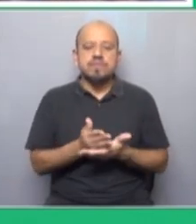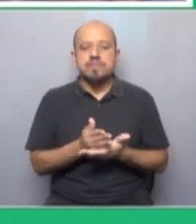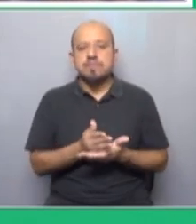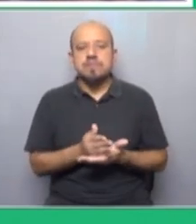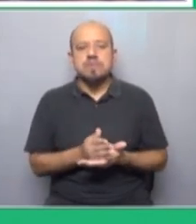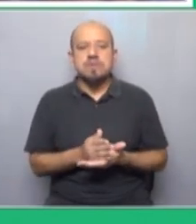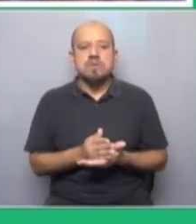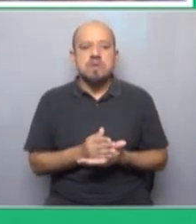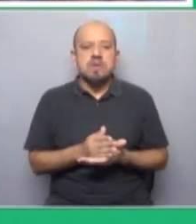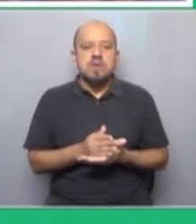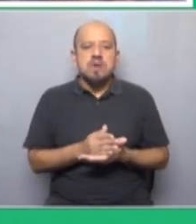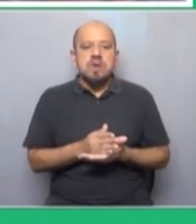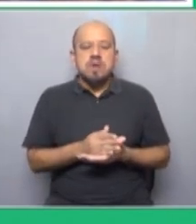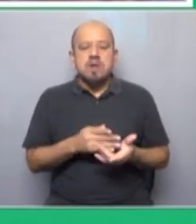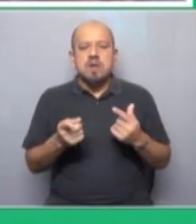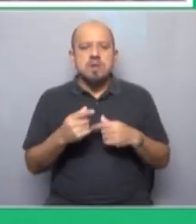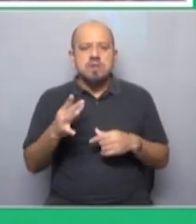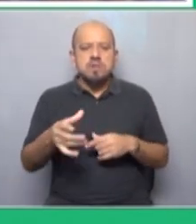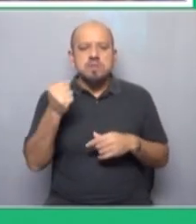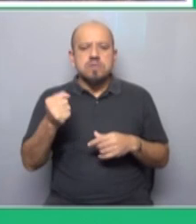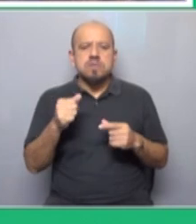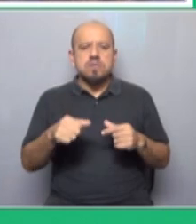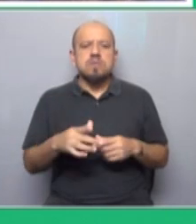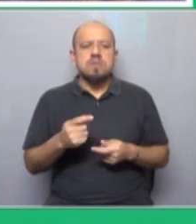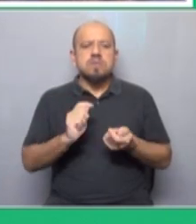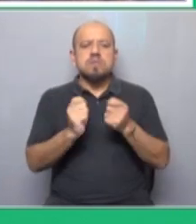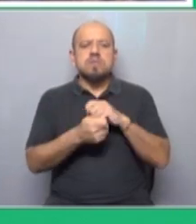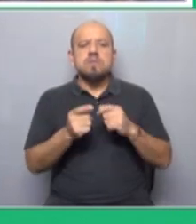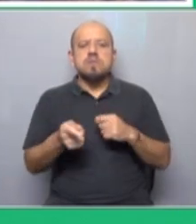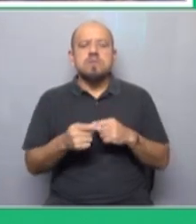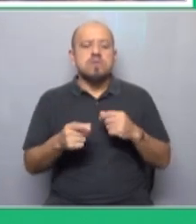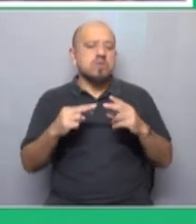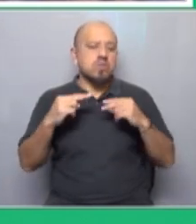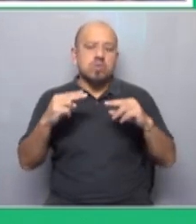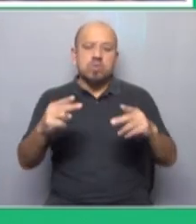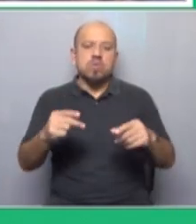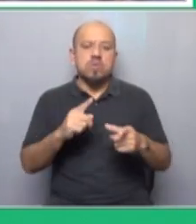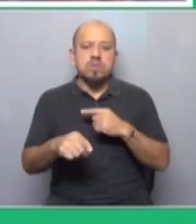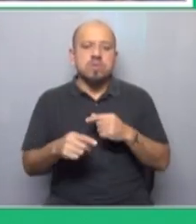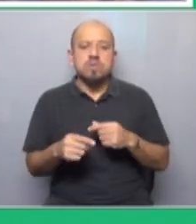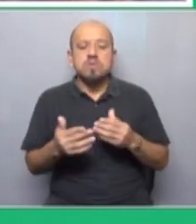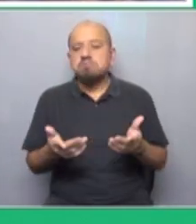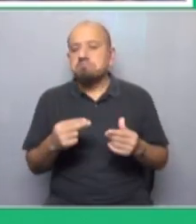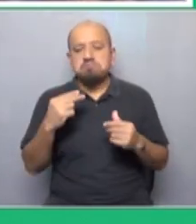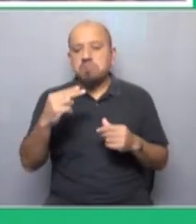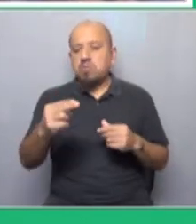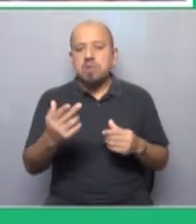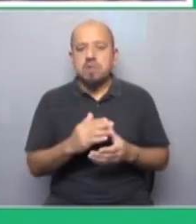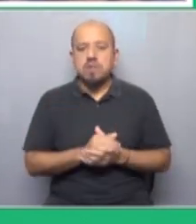son explotados. O sea, ¿qué tanto ha cambiado? O sea, ¿sigue siendo la misma esencia de explotación de alguna manera?